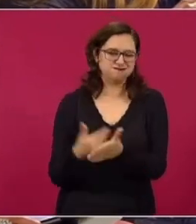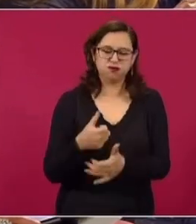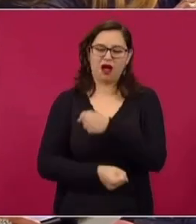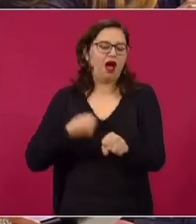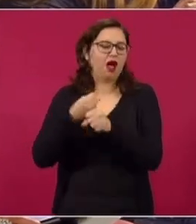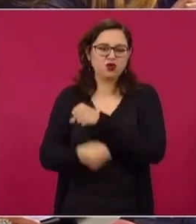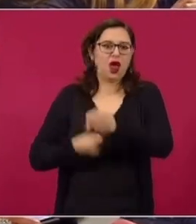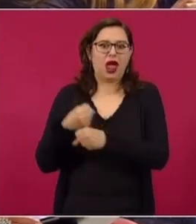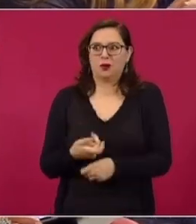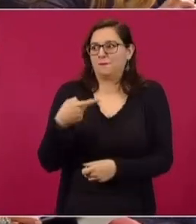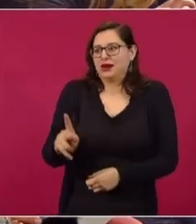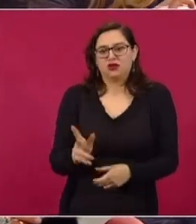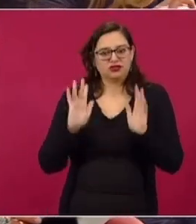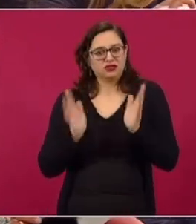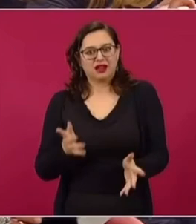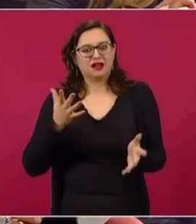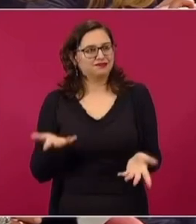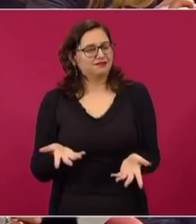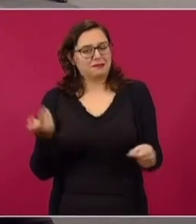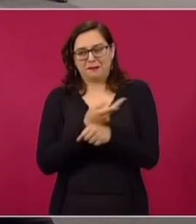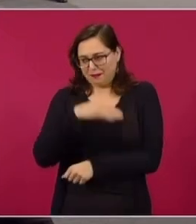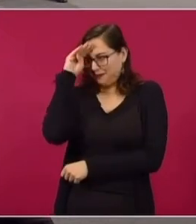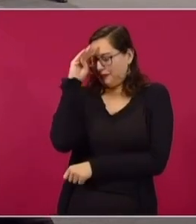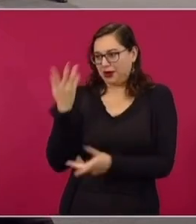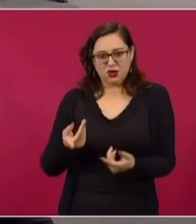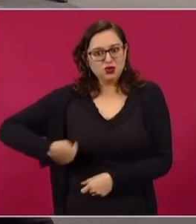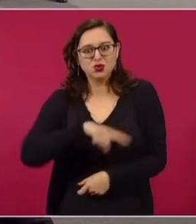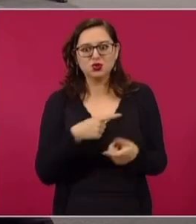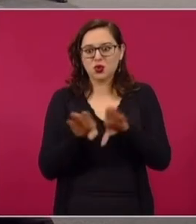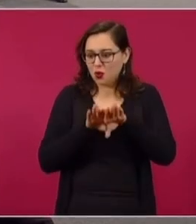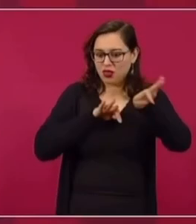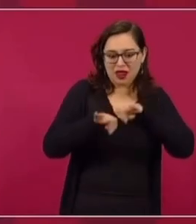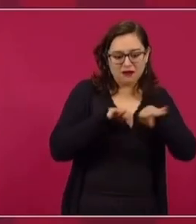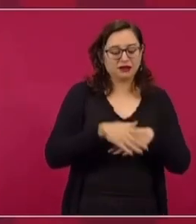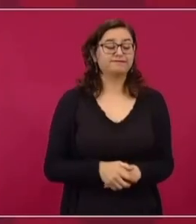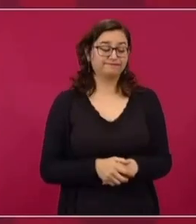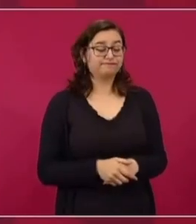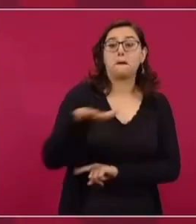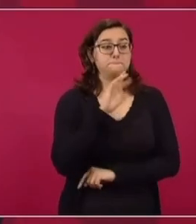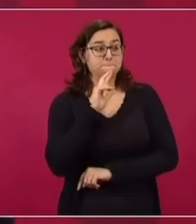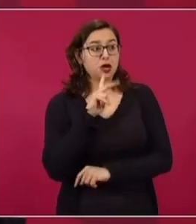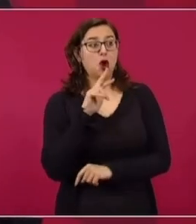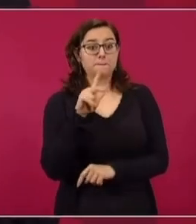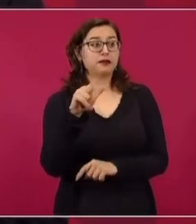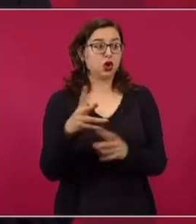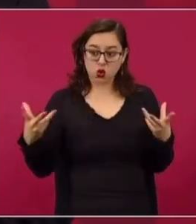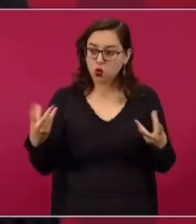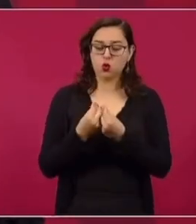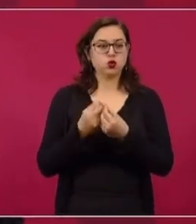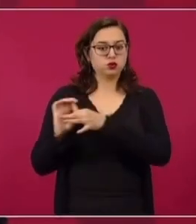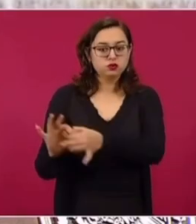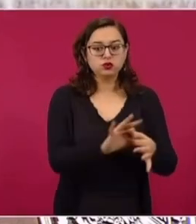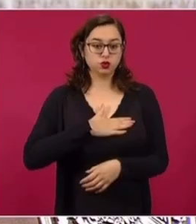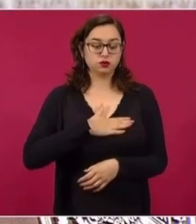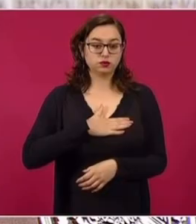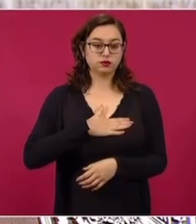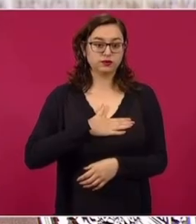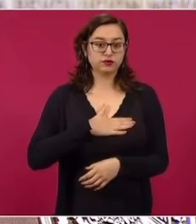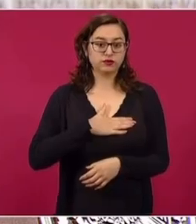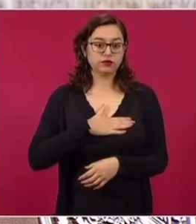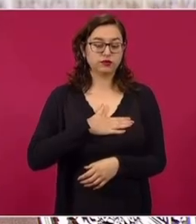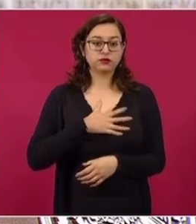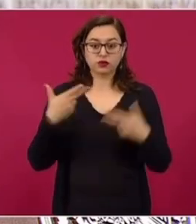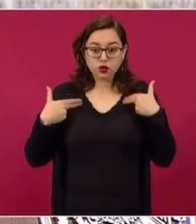Tenemos que seguir luchando para conseguir una sociedad mejor entre todos, una sociedad más fraterna, más justa,